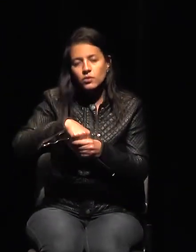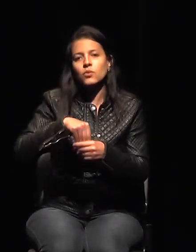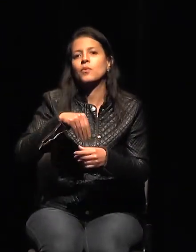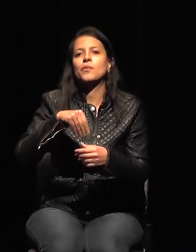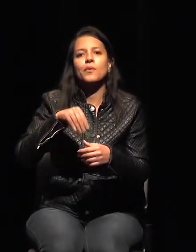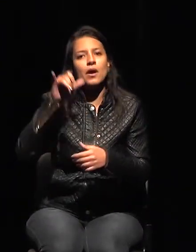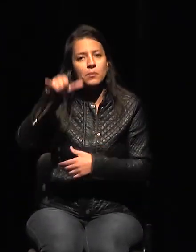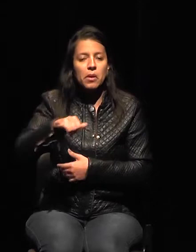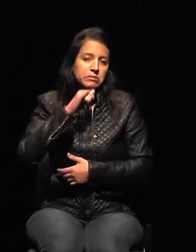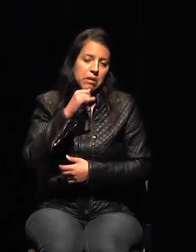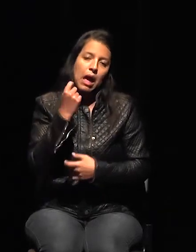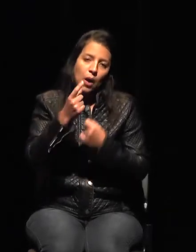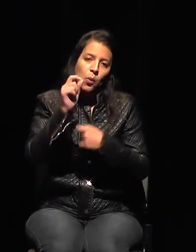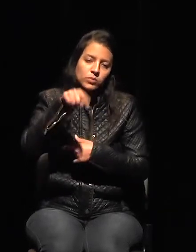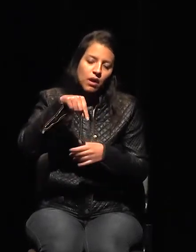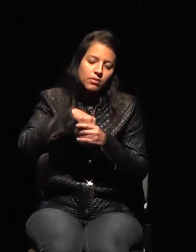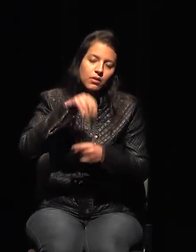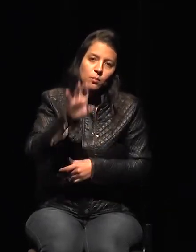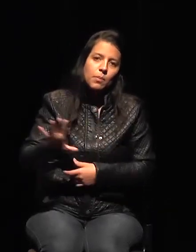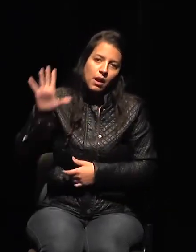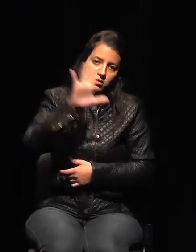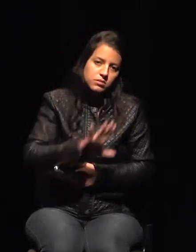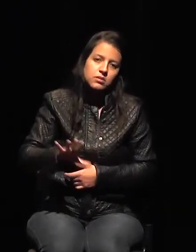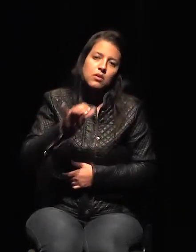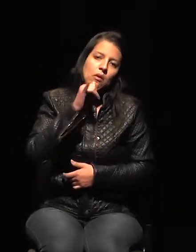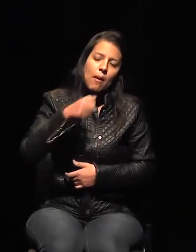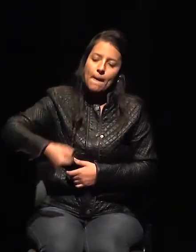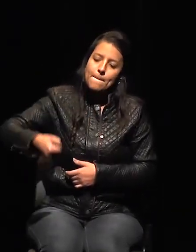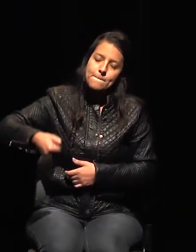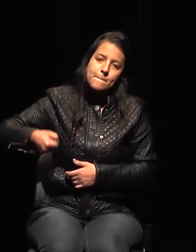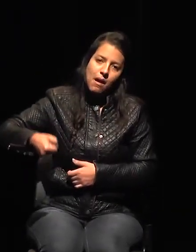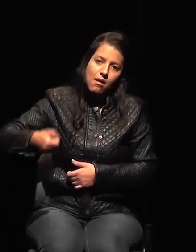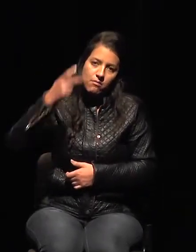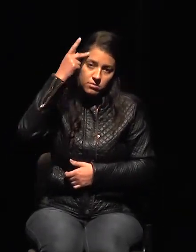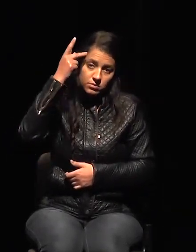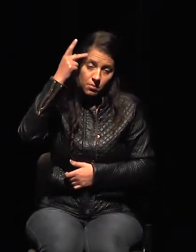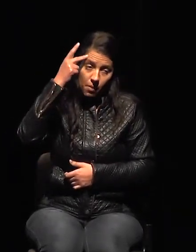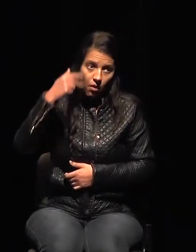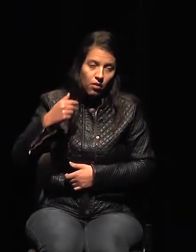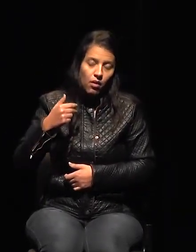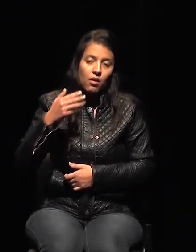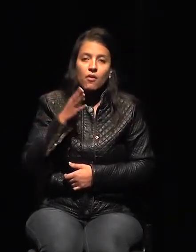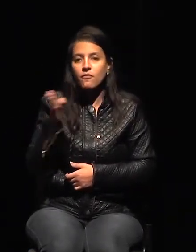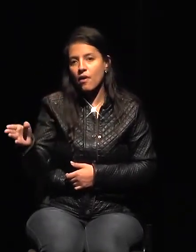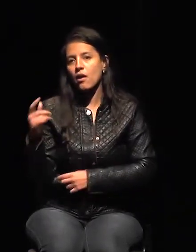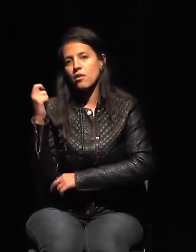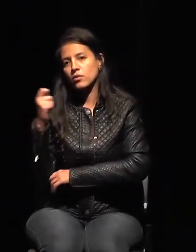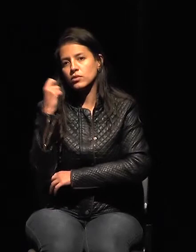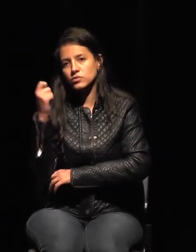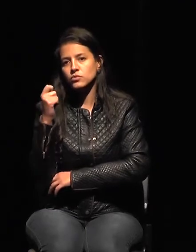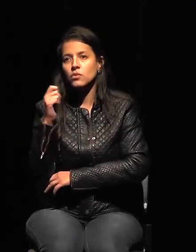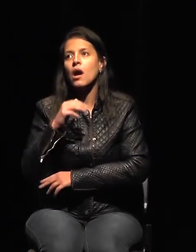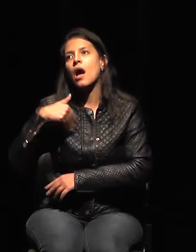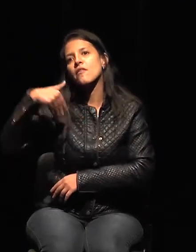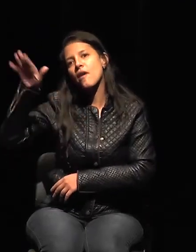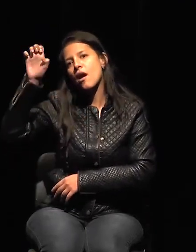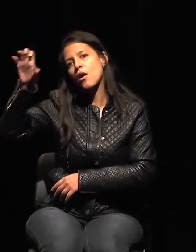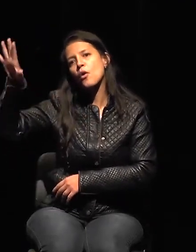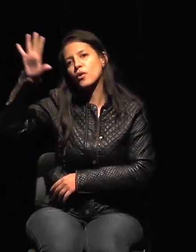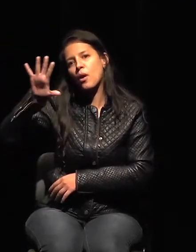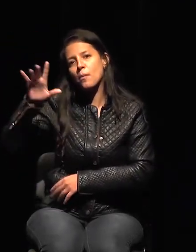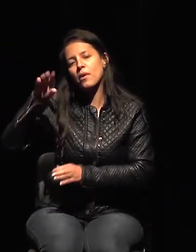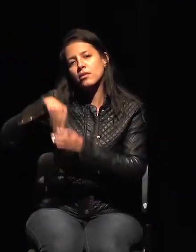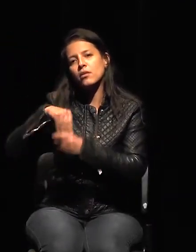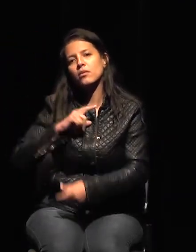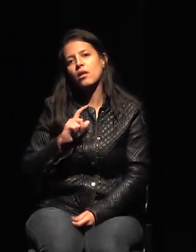desviación de una maleta que va a Sao Paulo para el Río Grande do Sul y lo mandan a Europa con drogas. Entonces, lo vamos a descubrir a través de